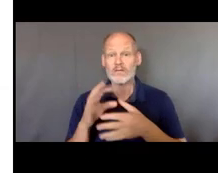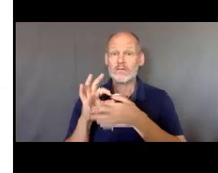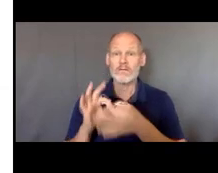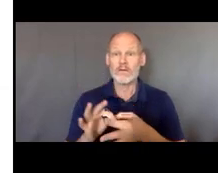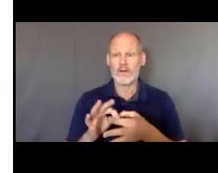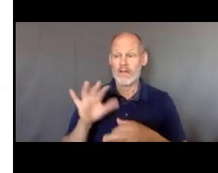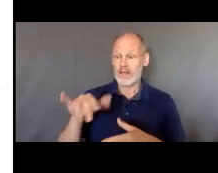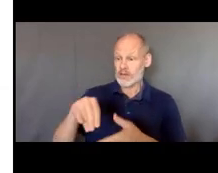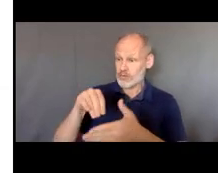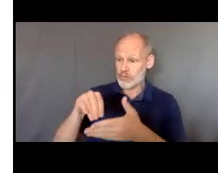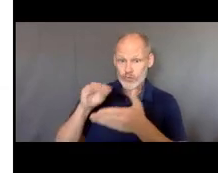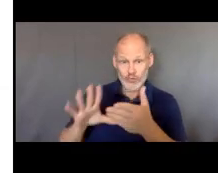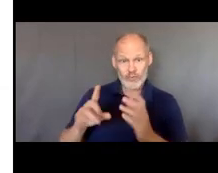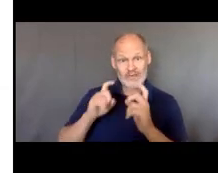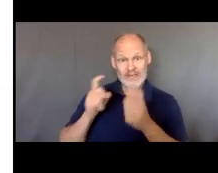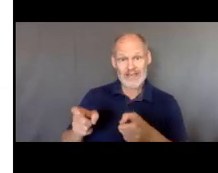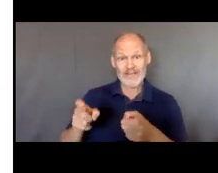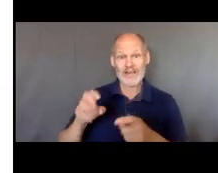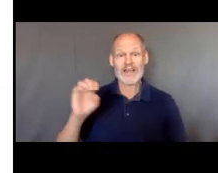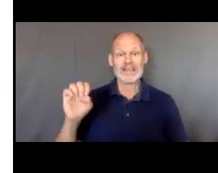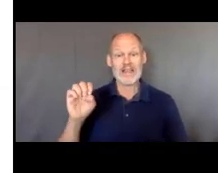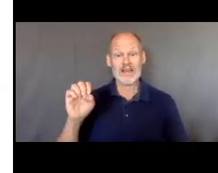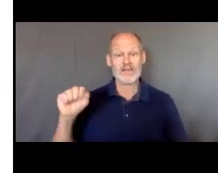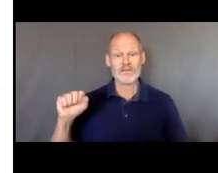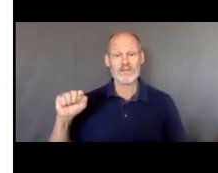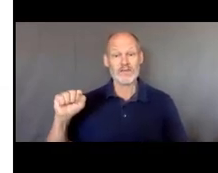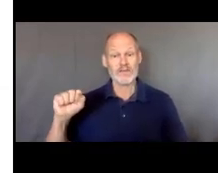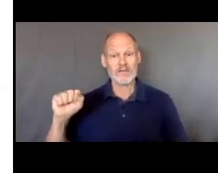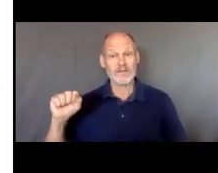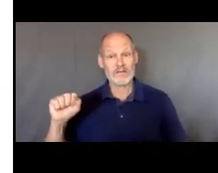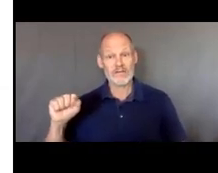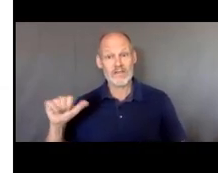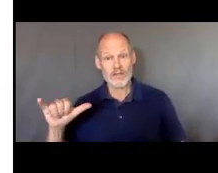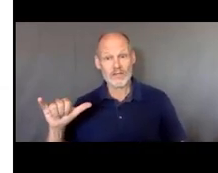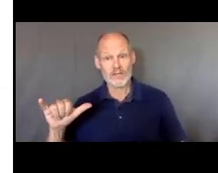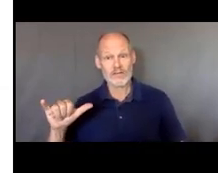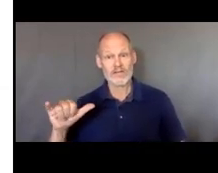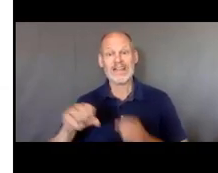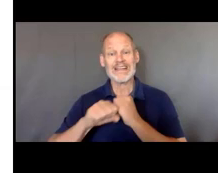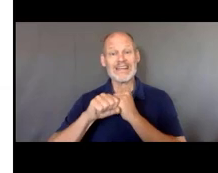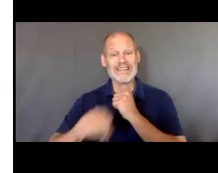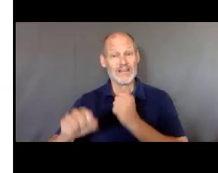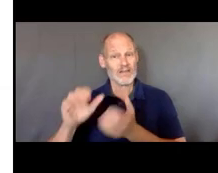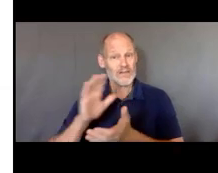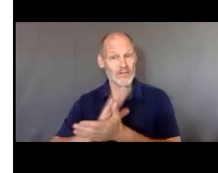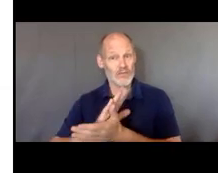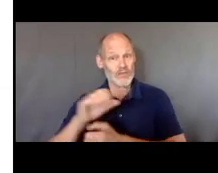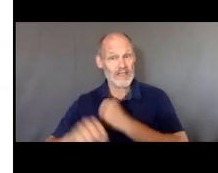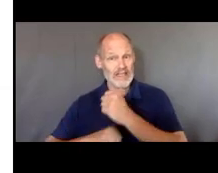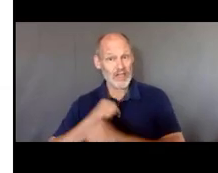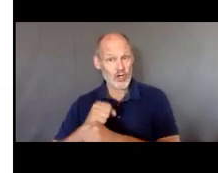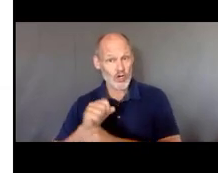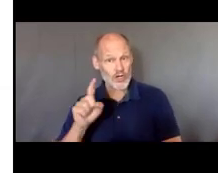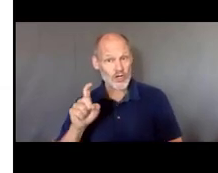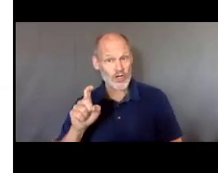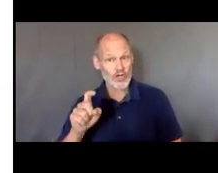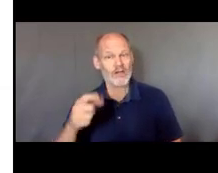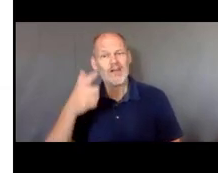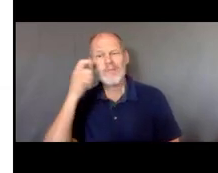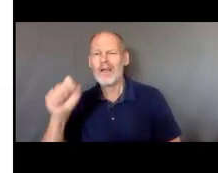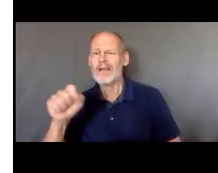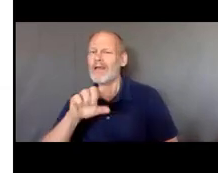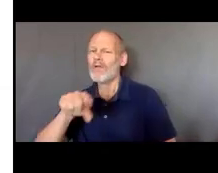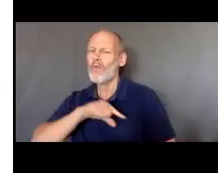dar, por ejemplo, servicios escolares extendidos anualmente, porque todo eso tiene que estar escrito ahí.